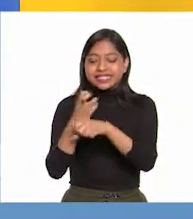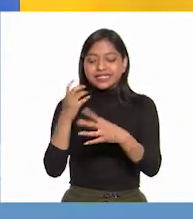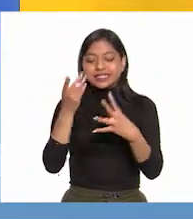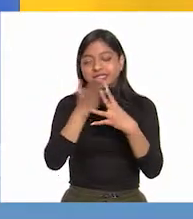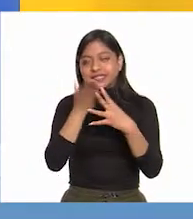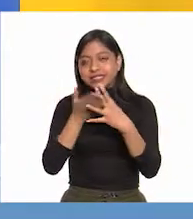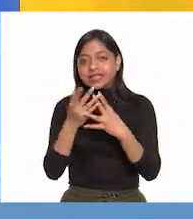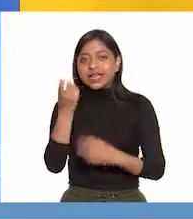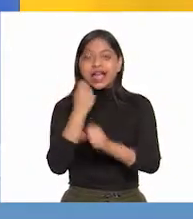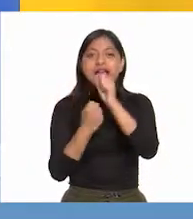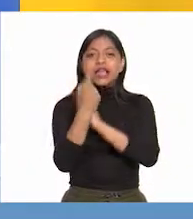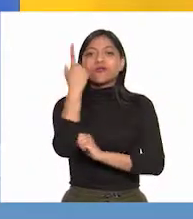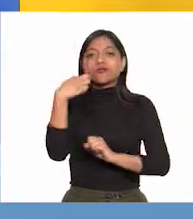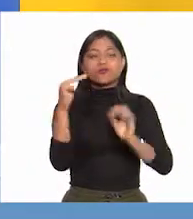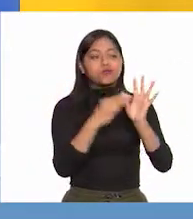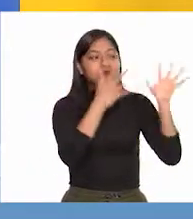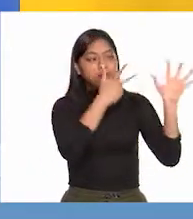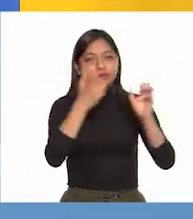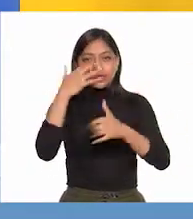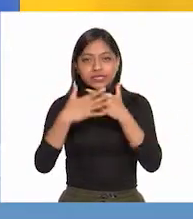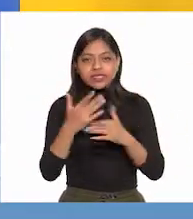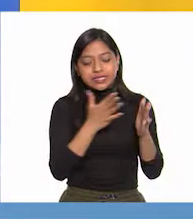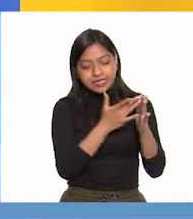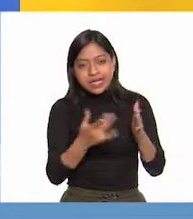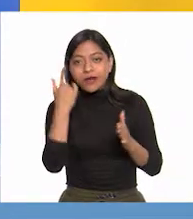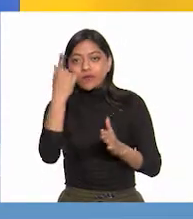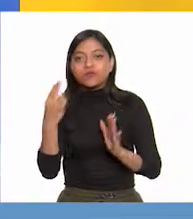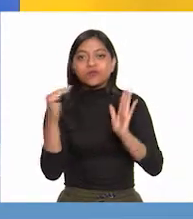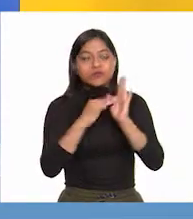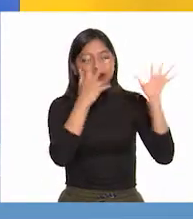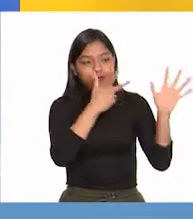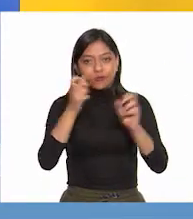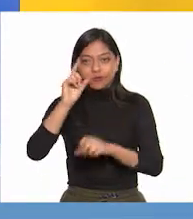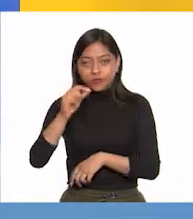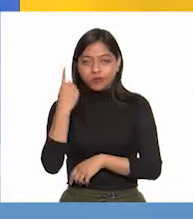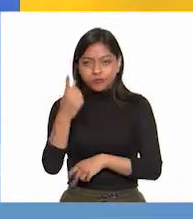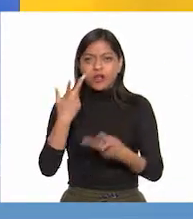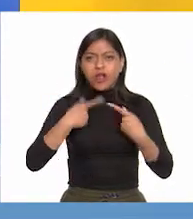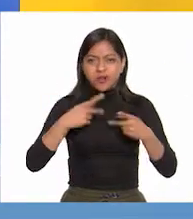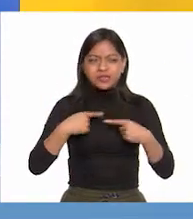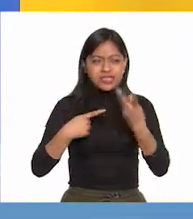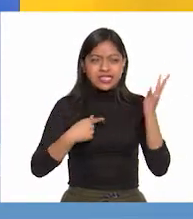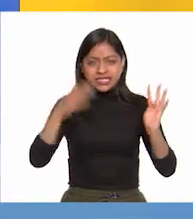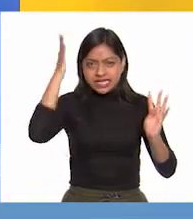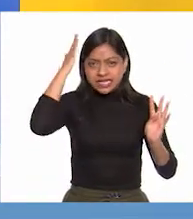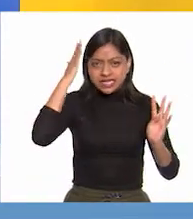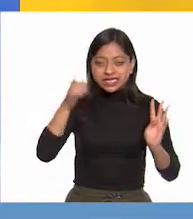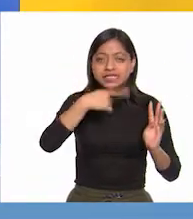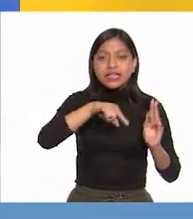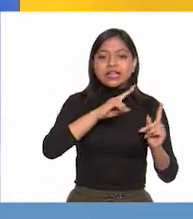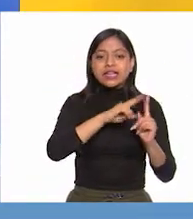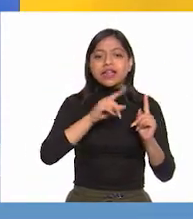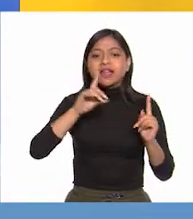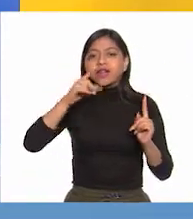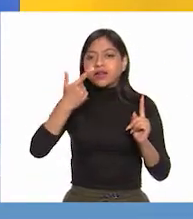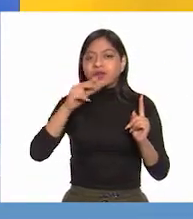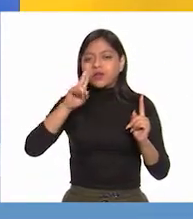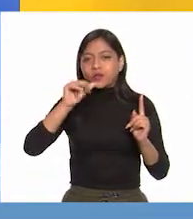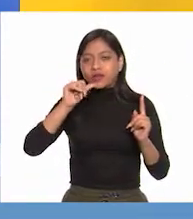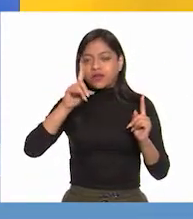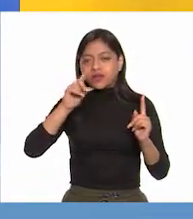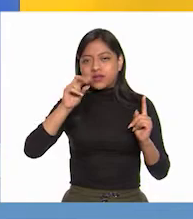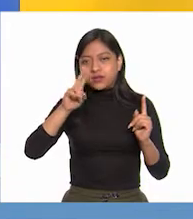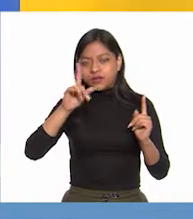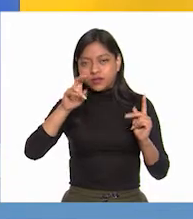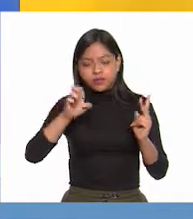de 1815 a 1821. Algunos líderes fueron Guadalupe Victoria y Vicente Guerrero.